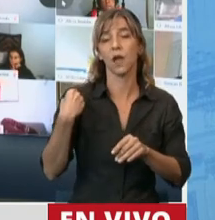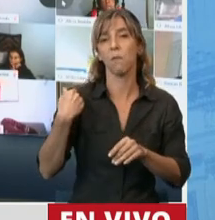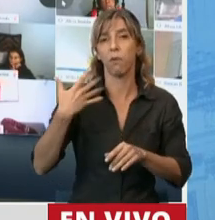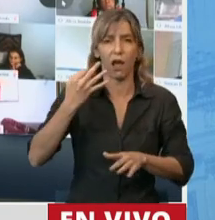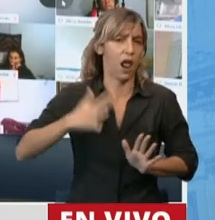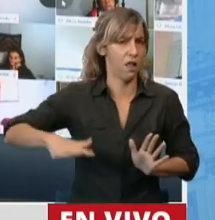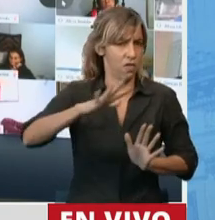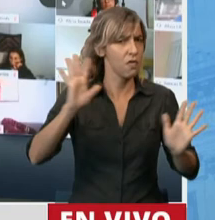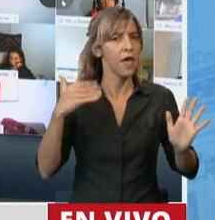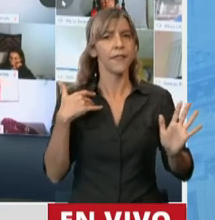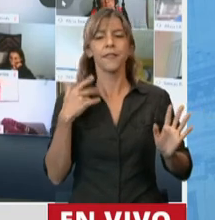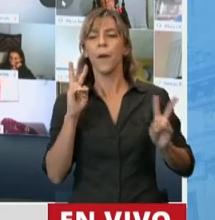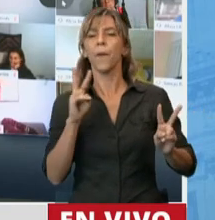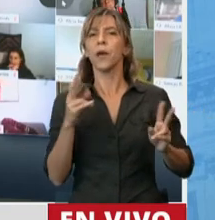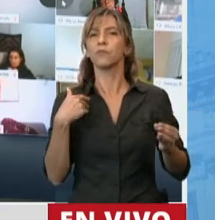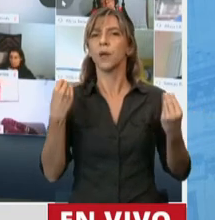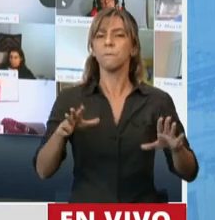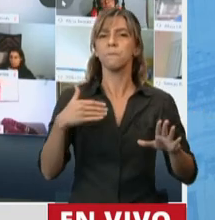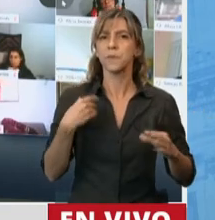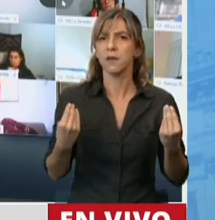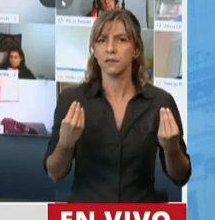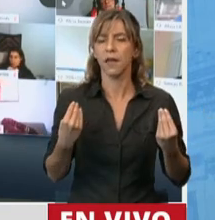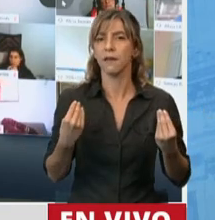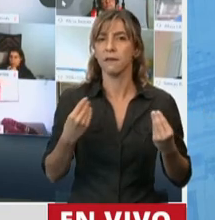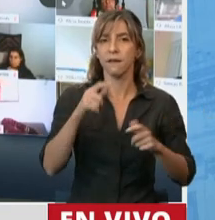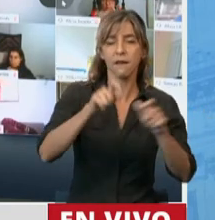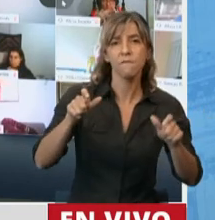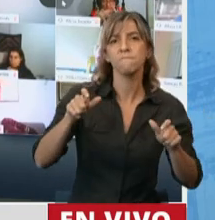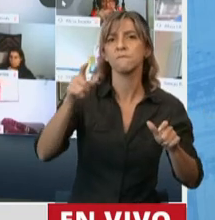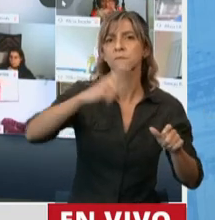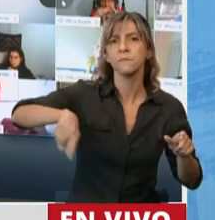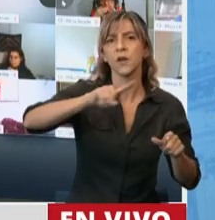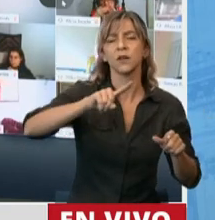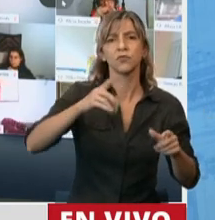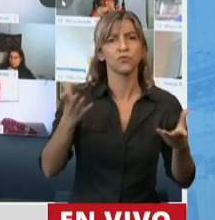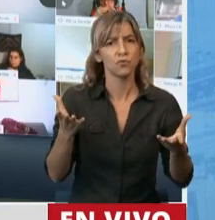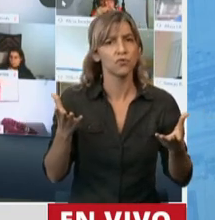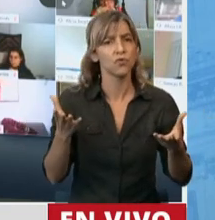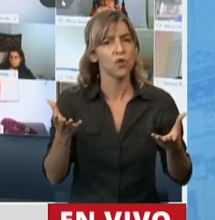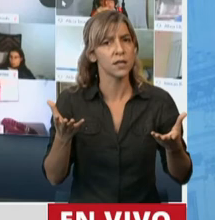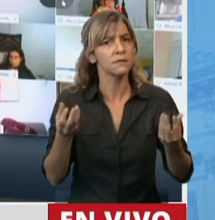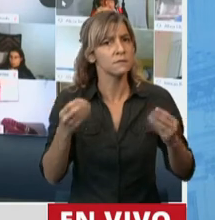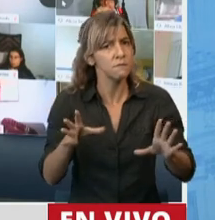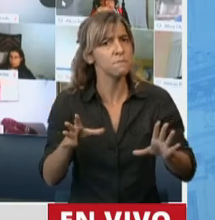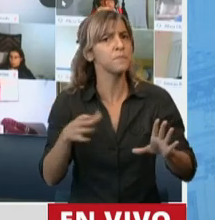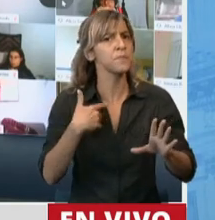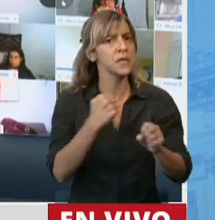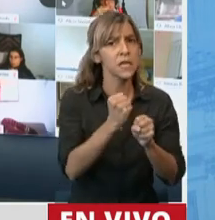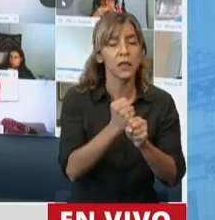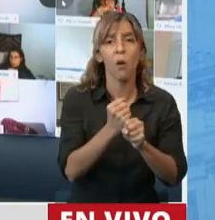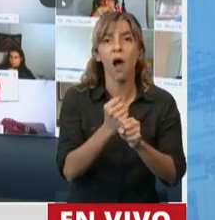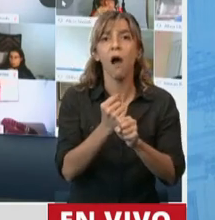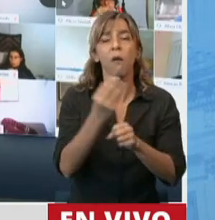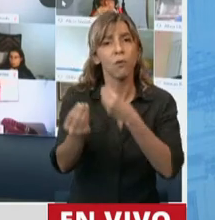realidad, es que empiezan, empiezan a trabajar, los muchachos empiezan a trabajar con empresas pymes, o